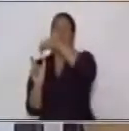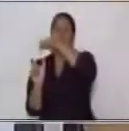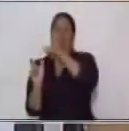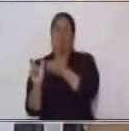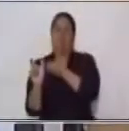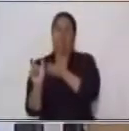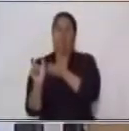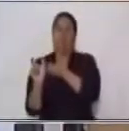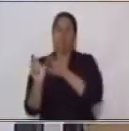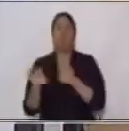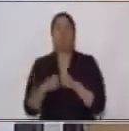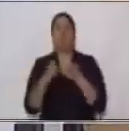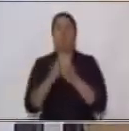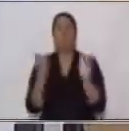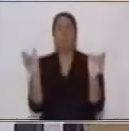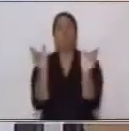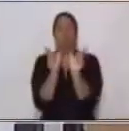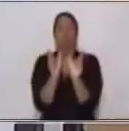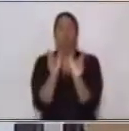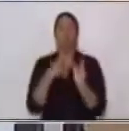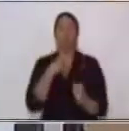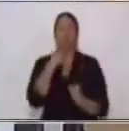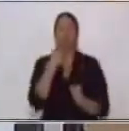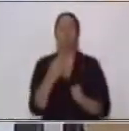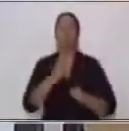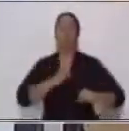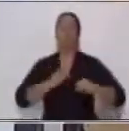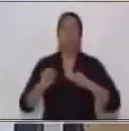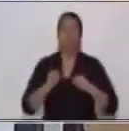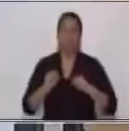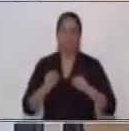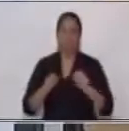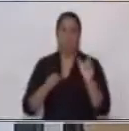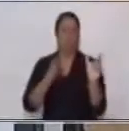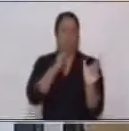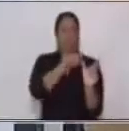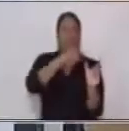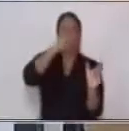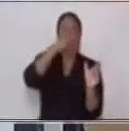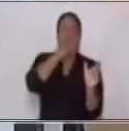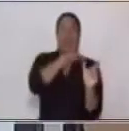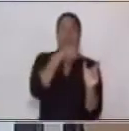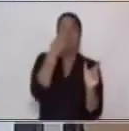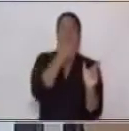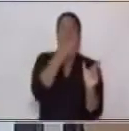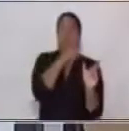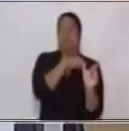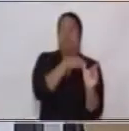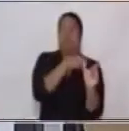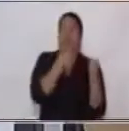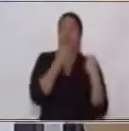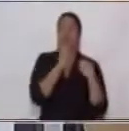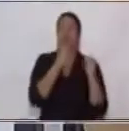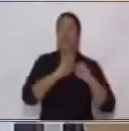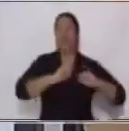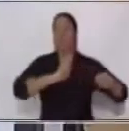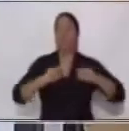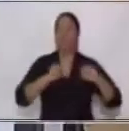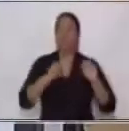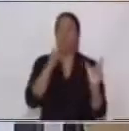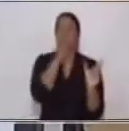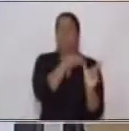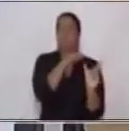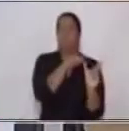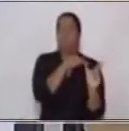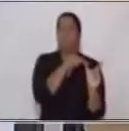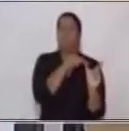en voz activa si tú observas la niña es quien realiza inmediatamente la acción está en tiempo presente